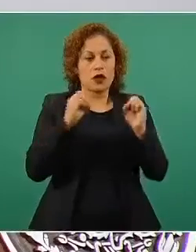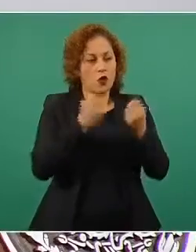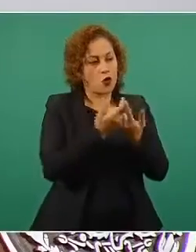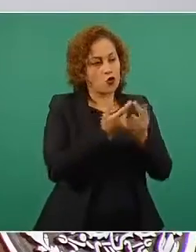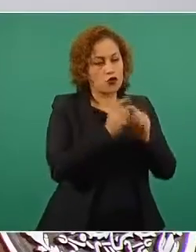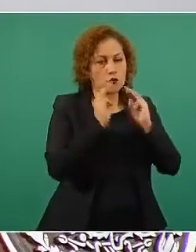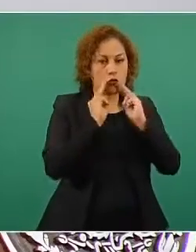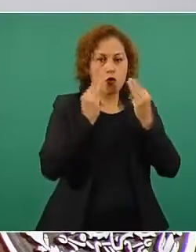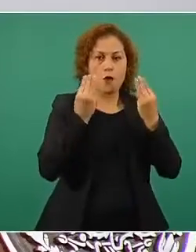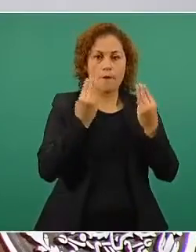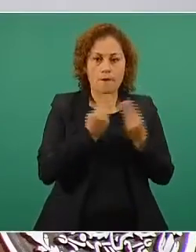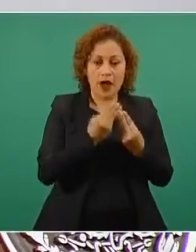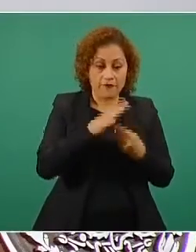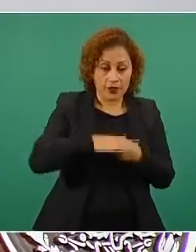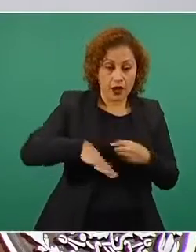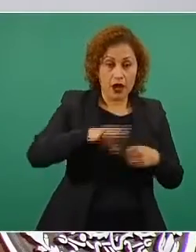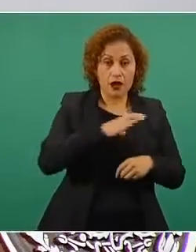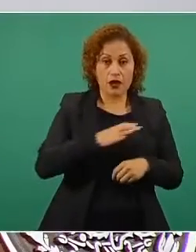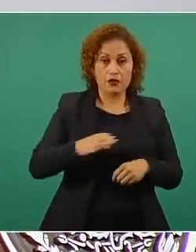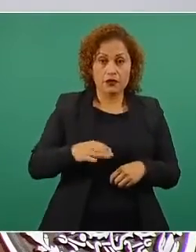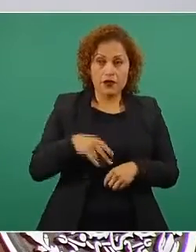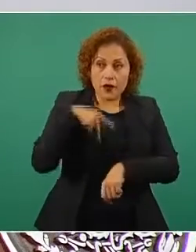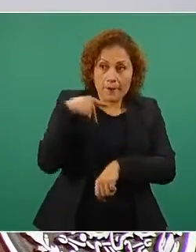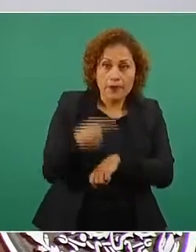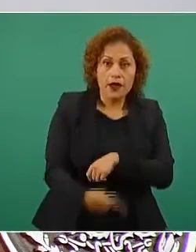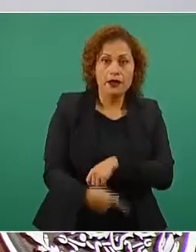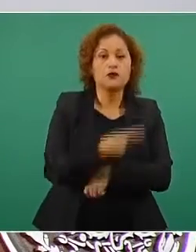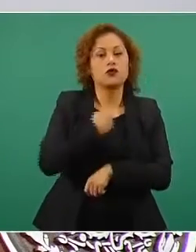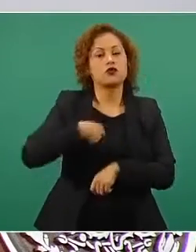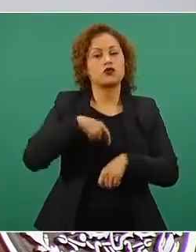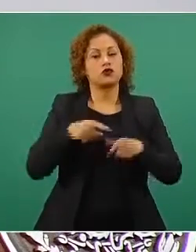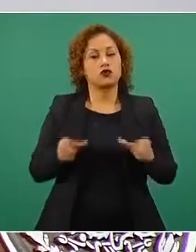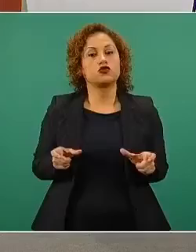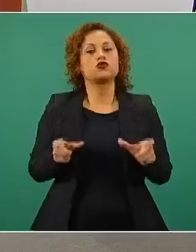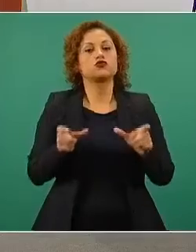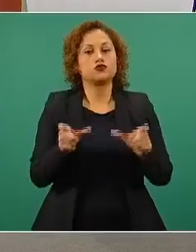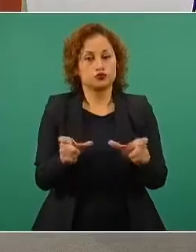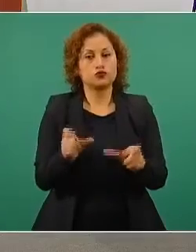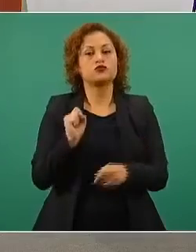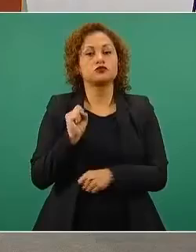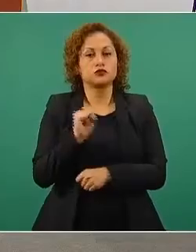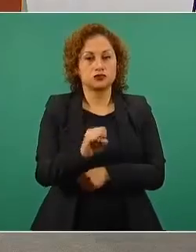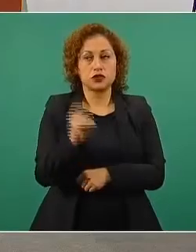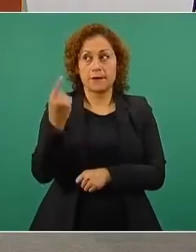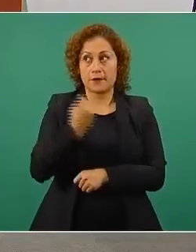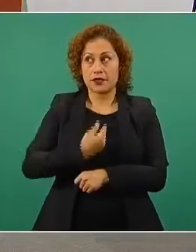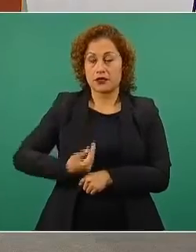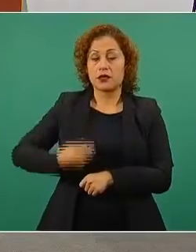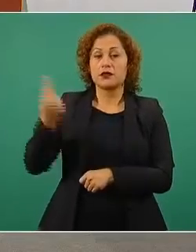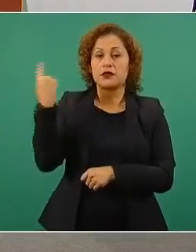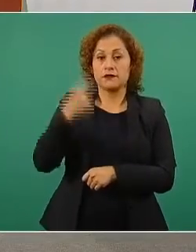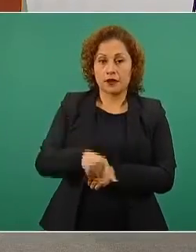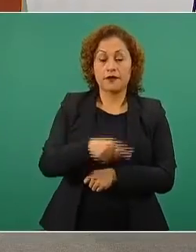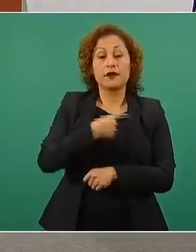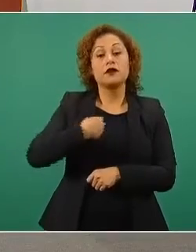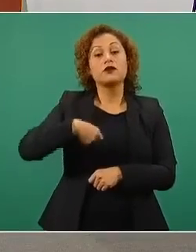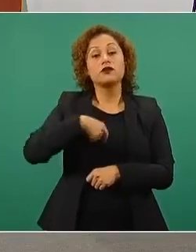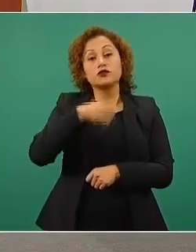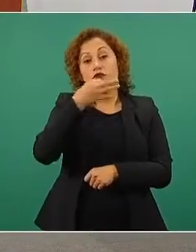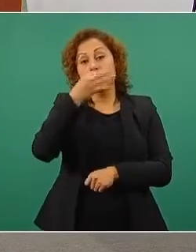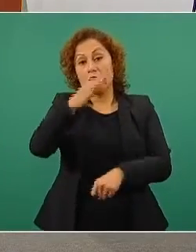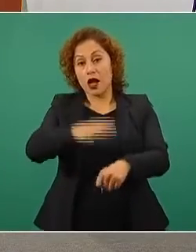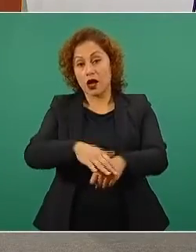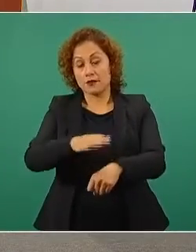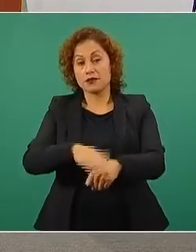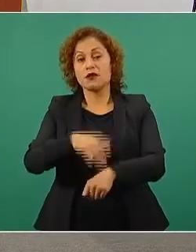a los aspirantes les decimos que no están solos, que la Secretaría de Seguridad y Protección